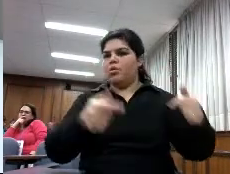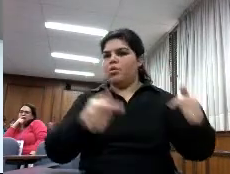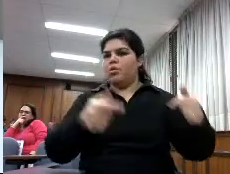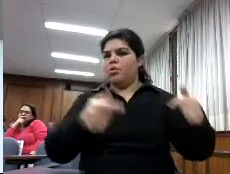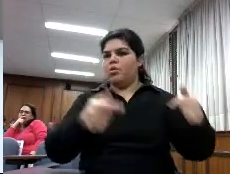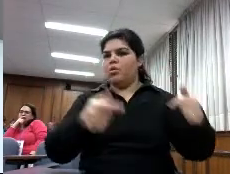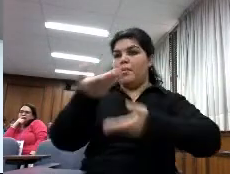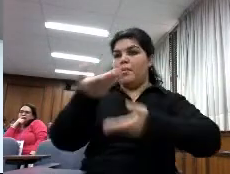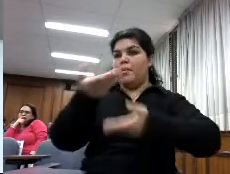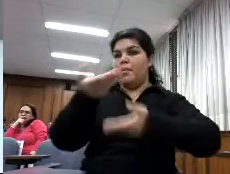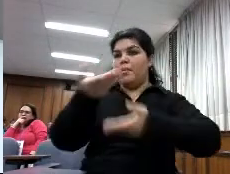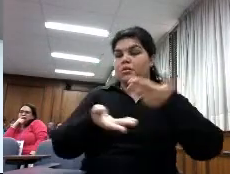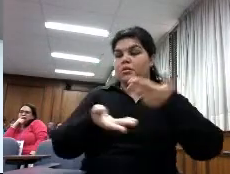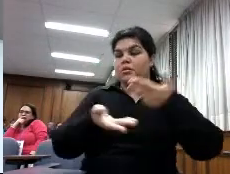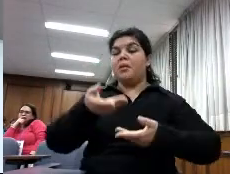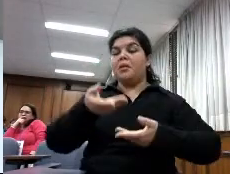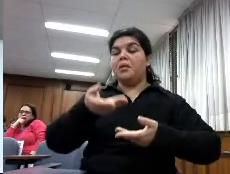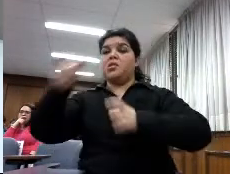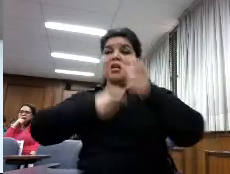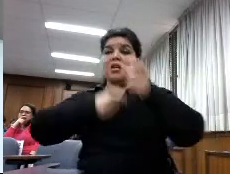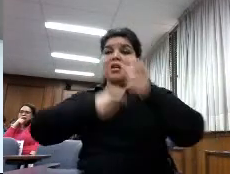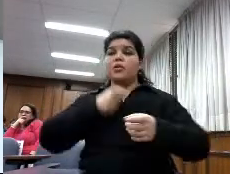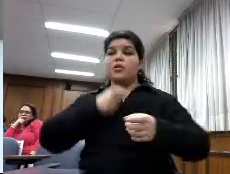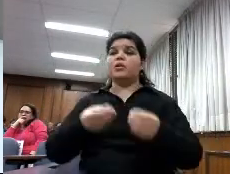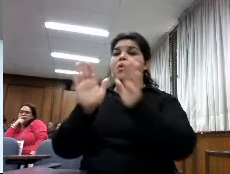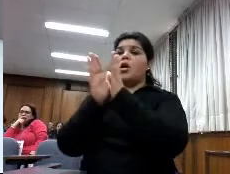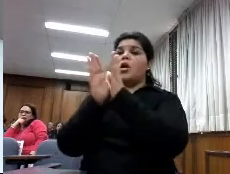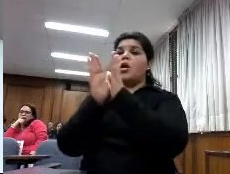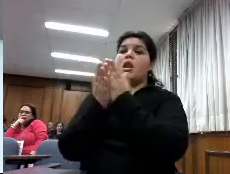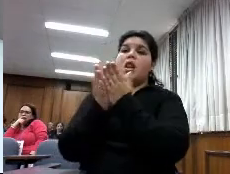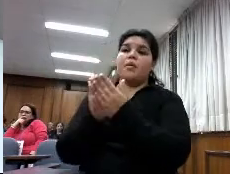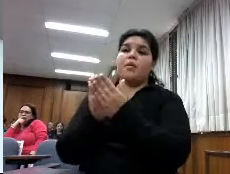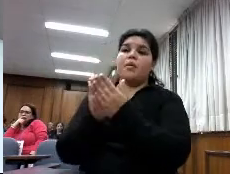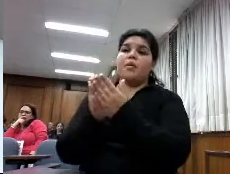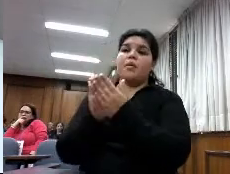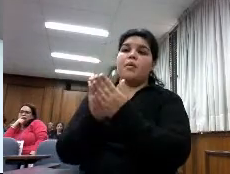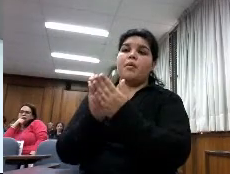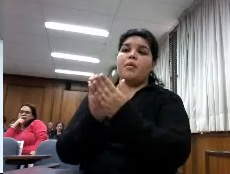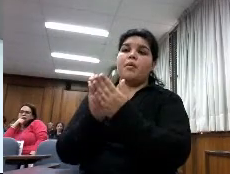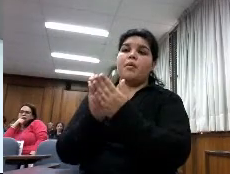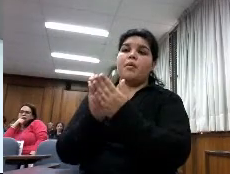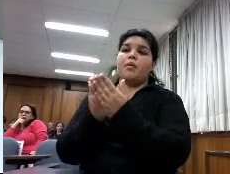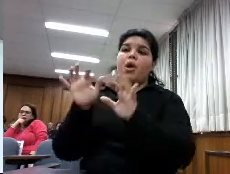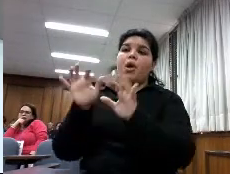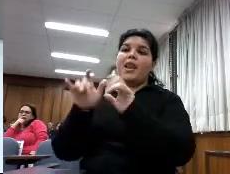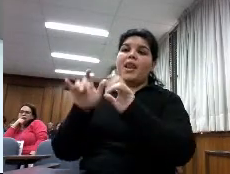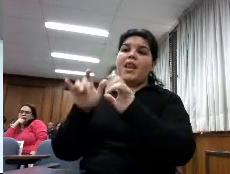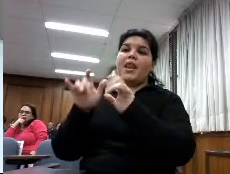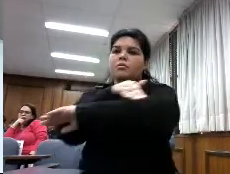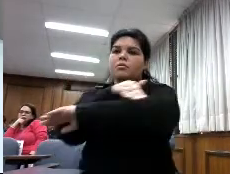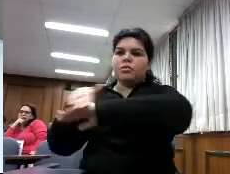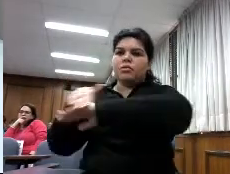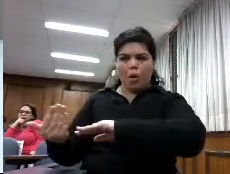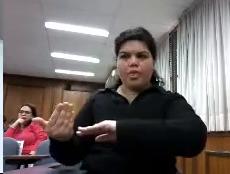referencias también van al libro electrónico en un libro electrónico nos permite subrayar los contenidos